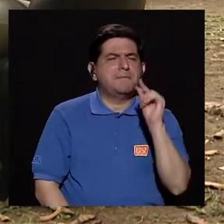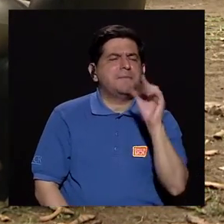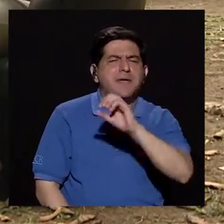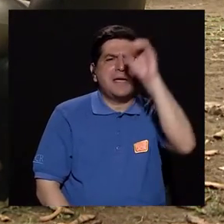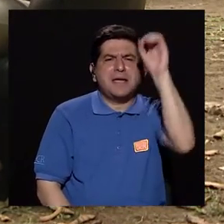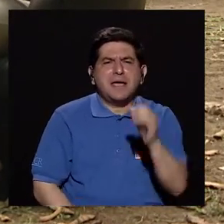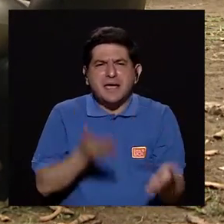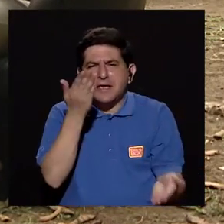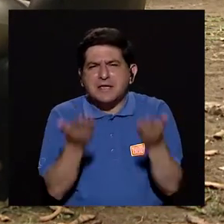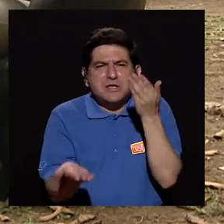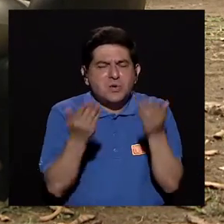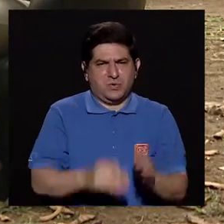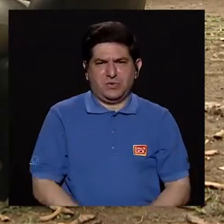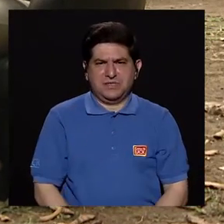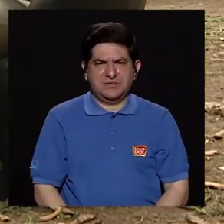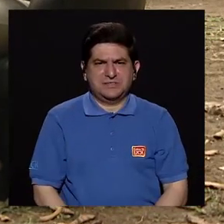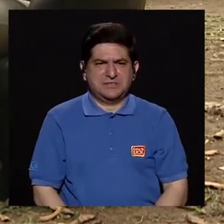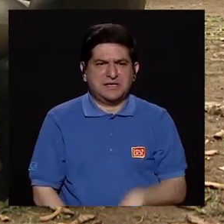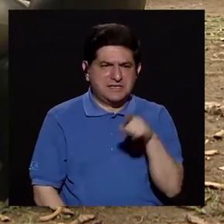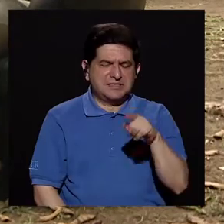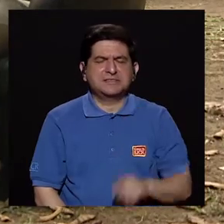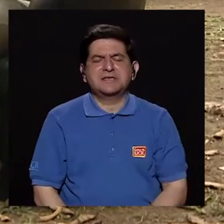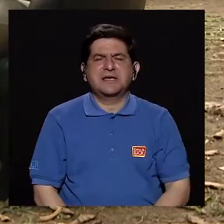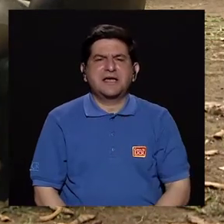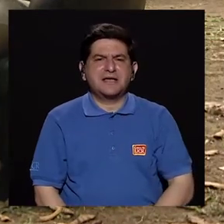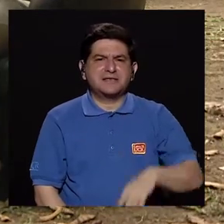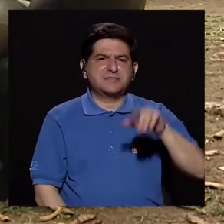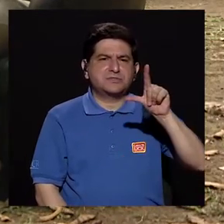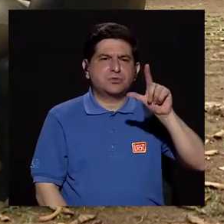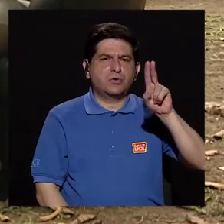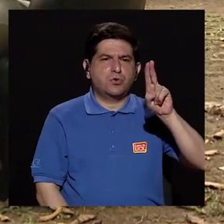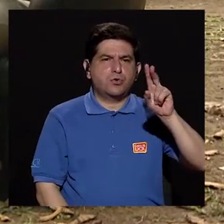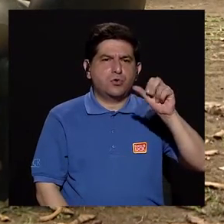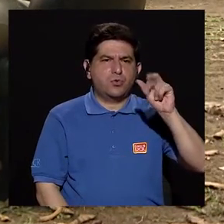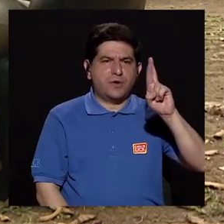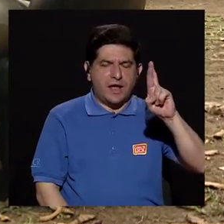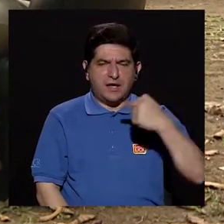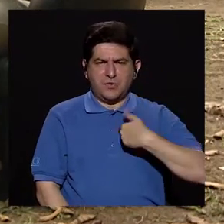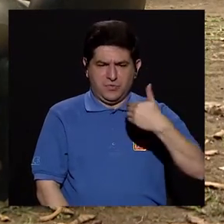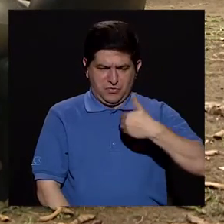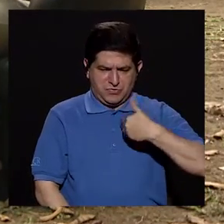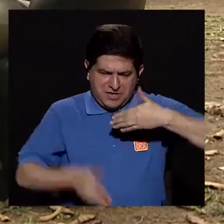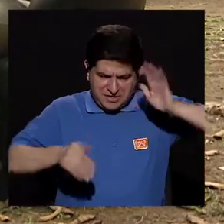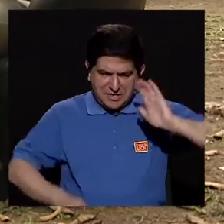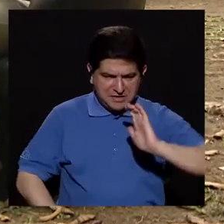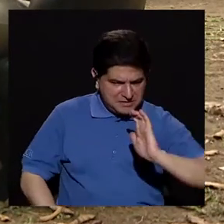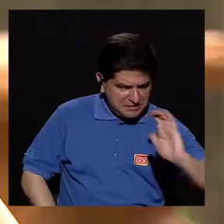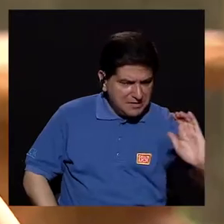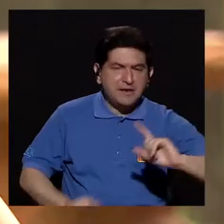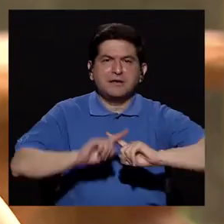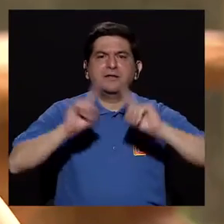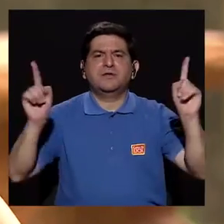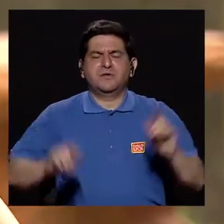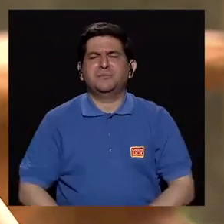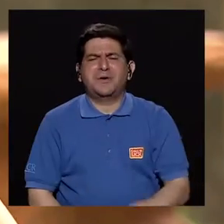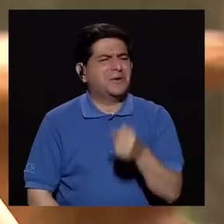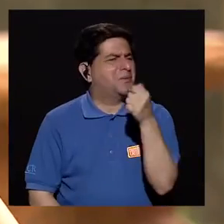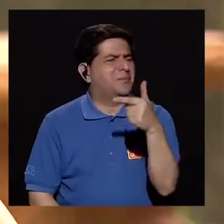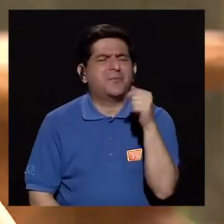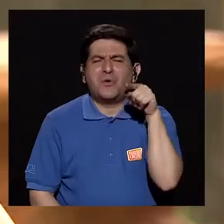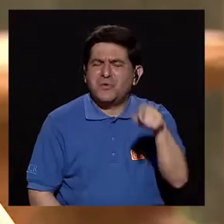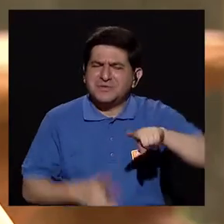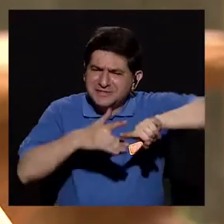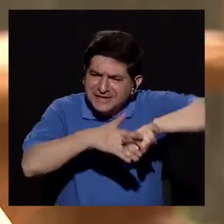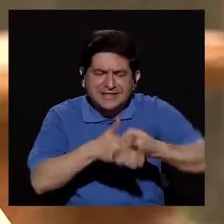porcentaje que nace en los nebus congénitos, que son los lunares que uno tiene desde la infancia, pero son muy